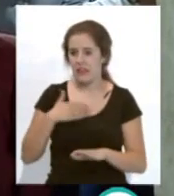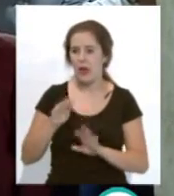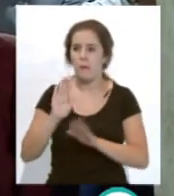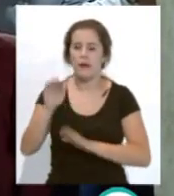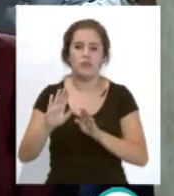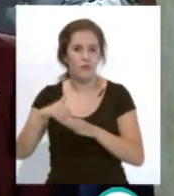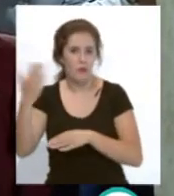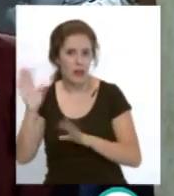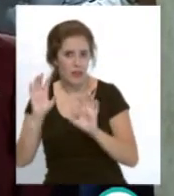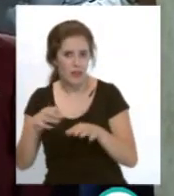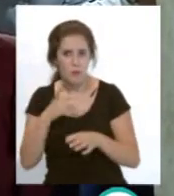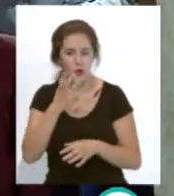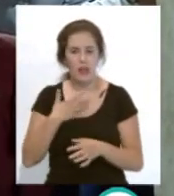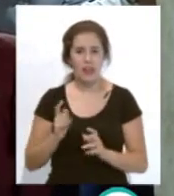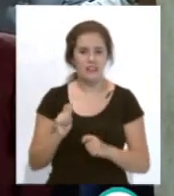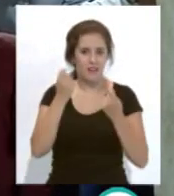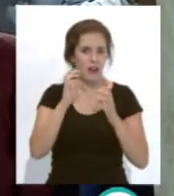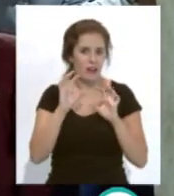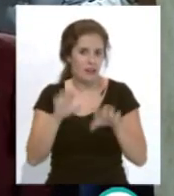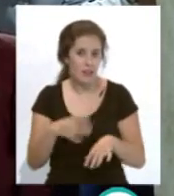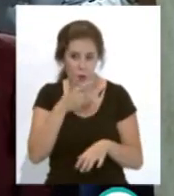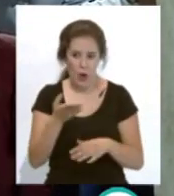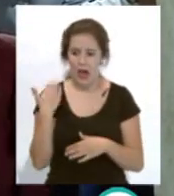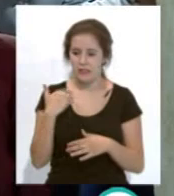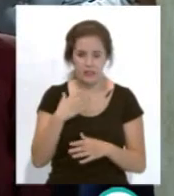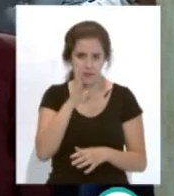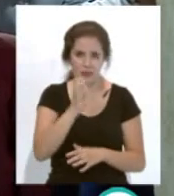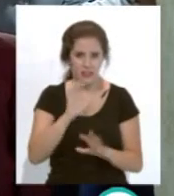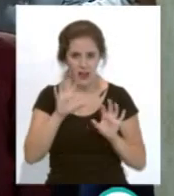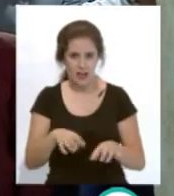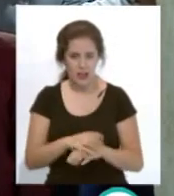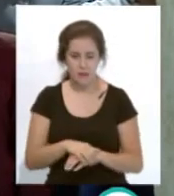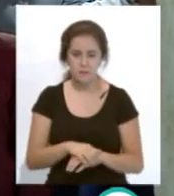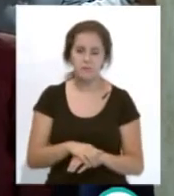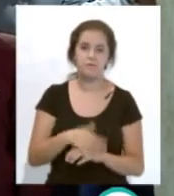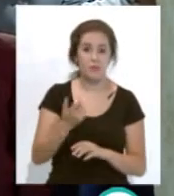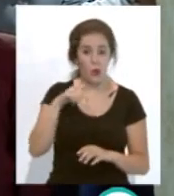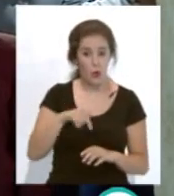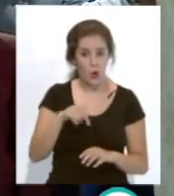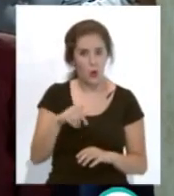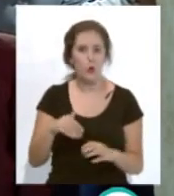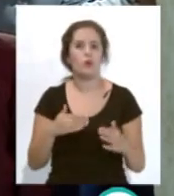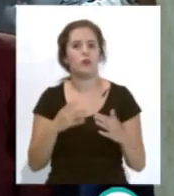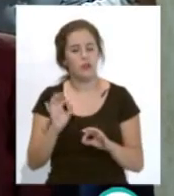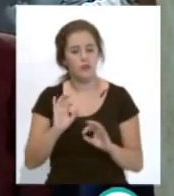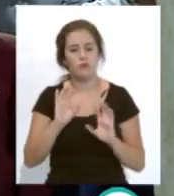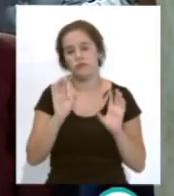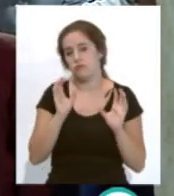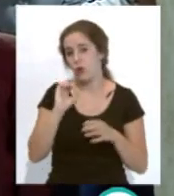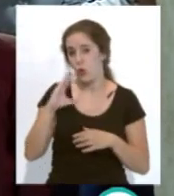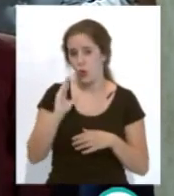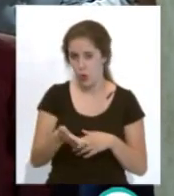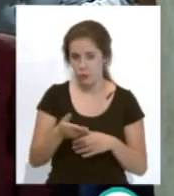Cádiz, a salvar el Cádiz, porque el Cádiz era una ruina gordísima. Pues esa ruina gordísima hoy en día es un club respetado,